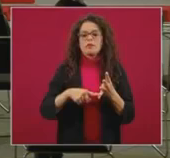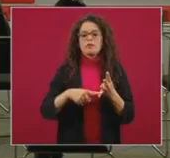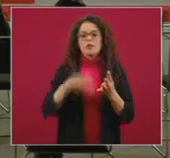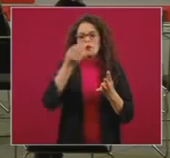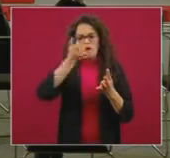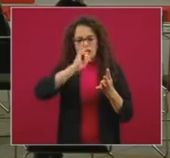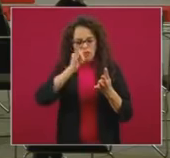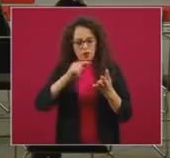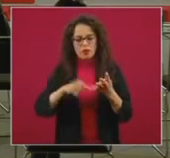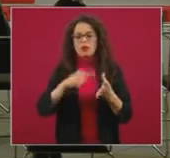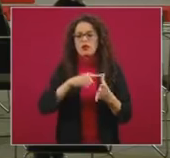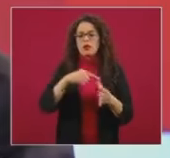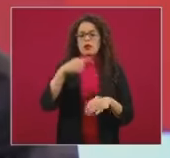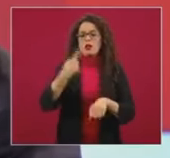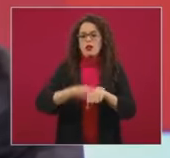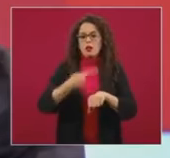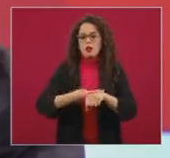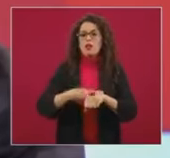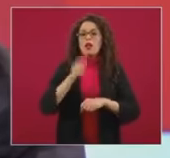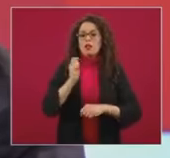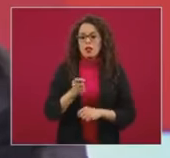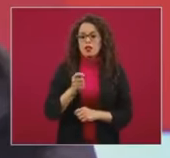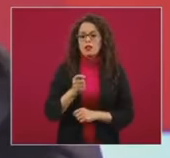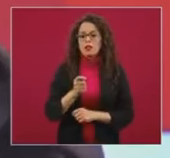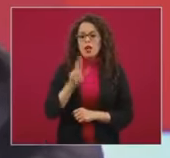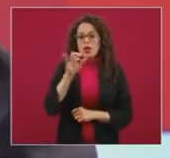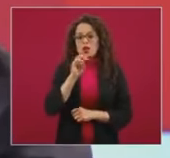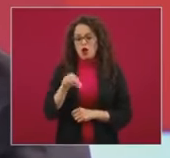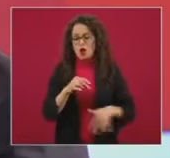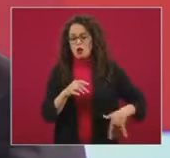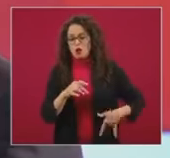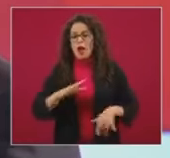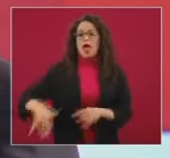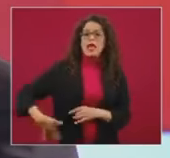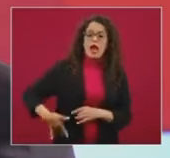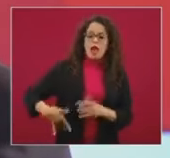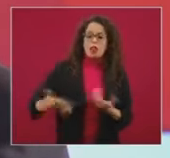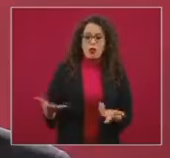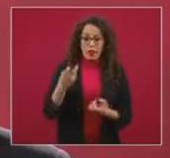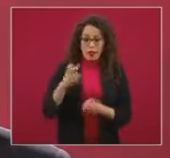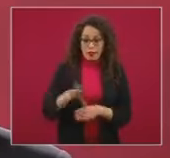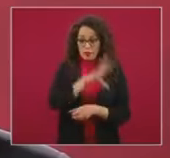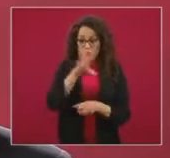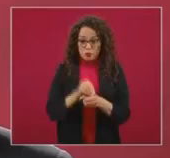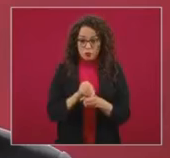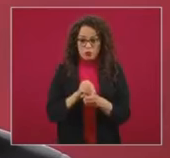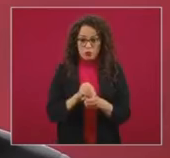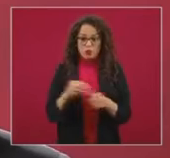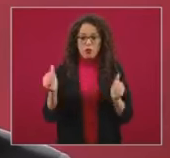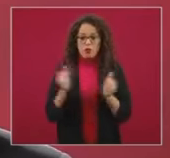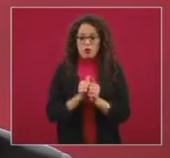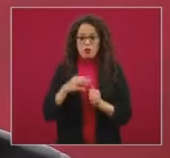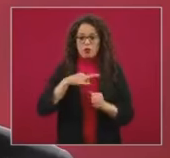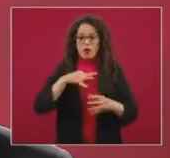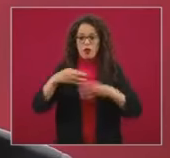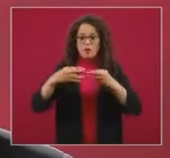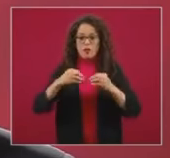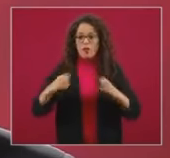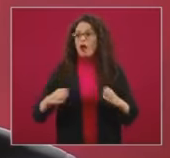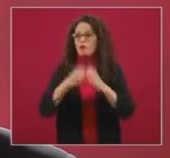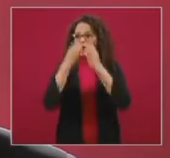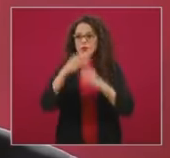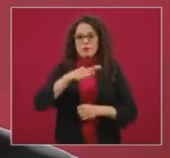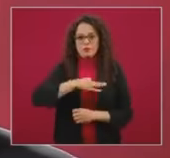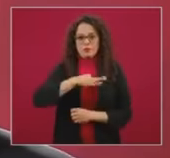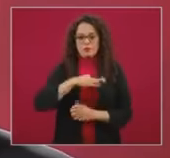la enfermedad crónica del hígado, la insuficiencia renal, etcétera, con estas epidemias emergentes, infecciosas, como puede ser el